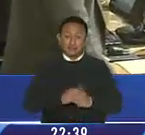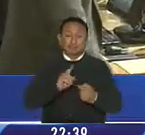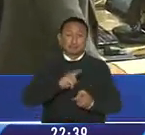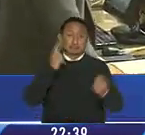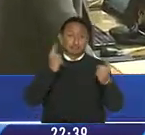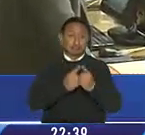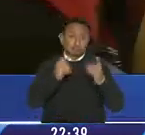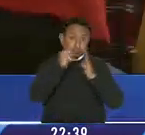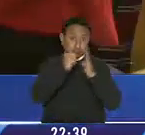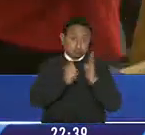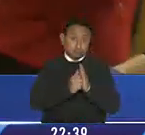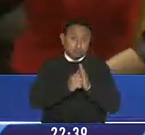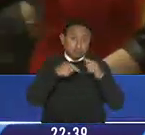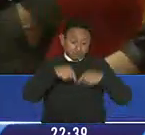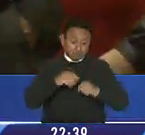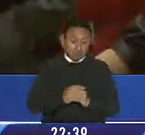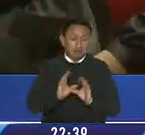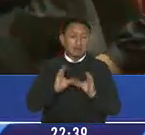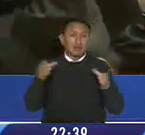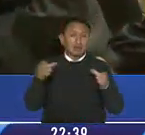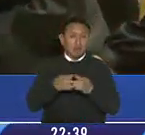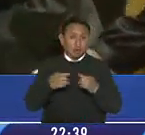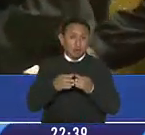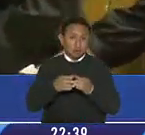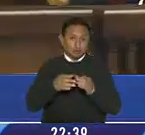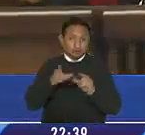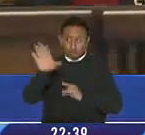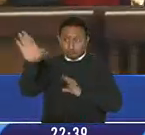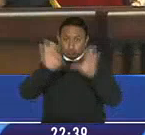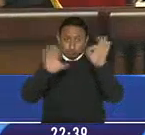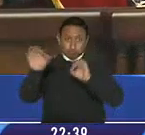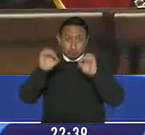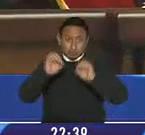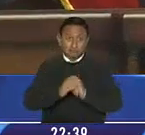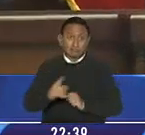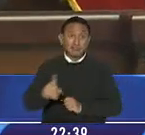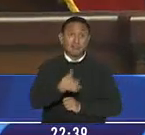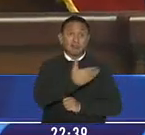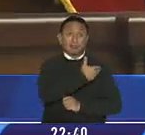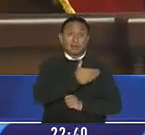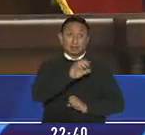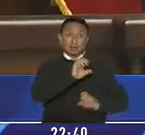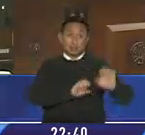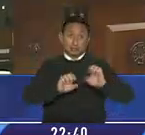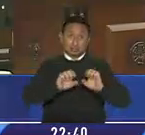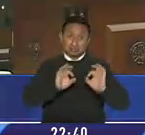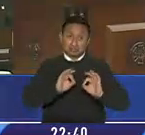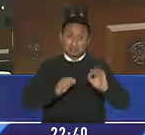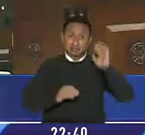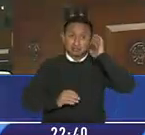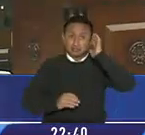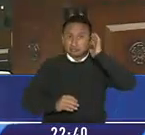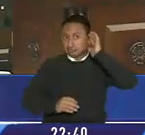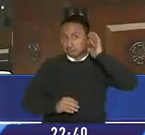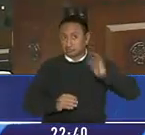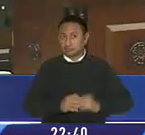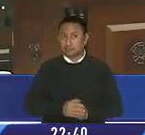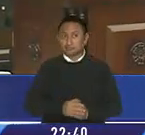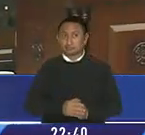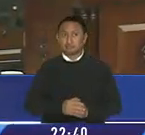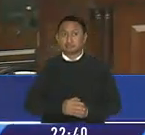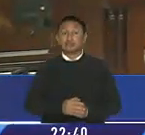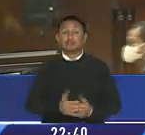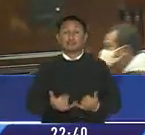del orden del día que buscaba la conformación de una comisión pluripartidista que evalúe a la presidenta del parlamento no se puede